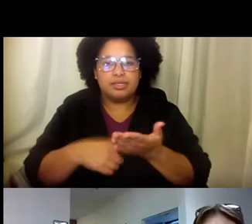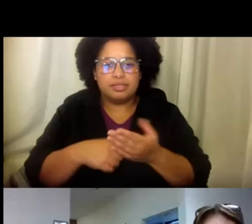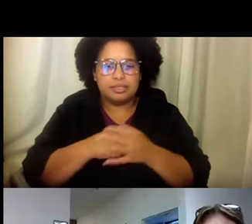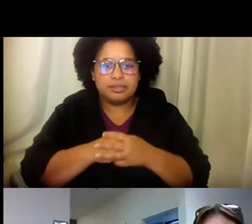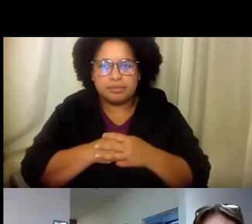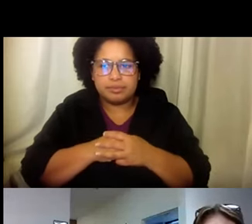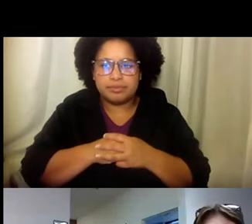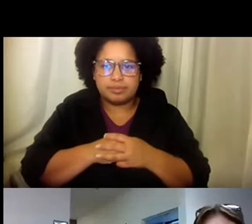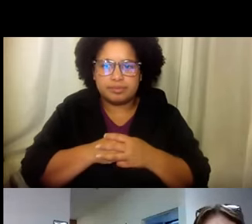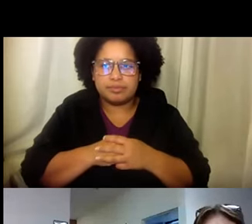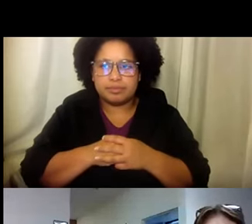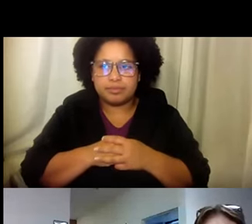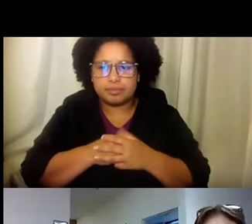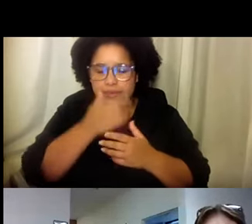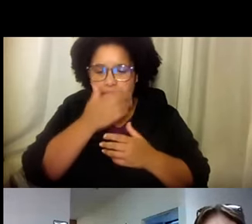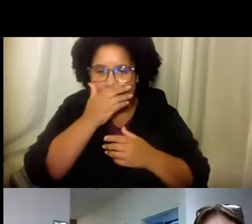a conversar.